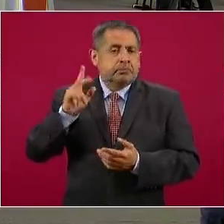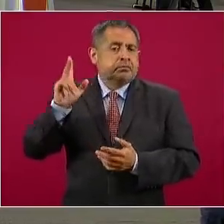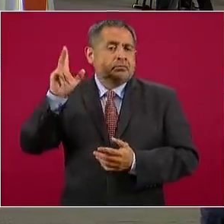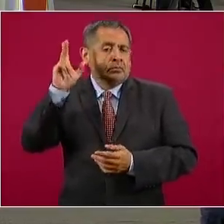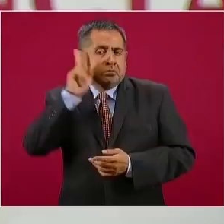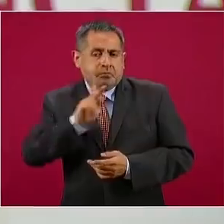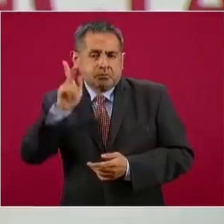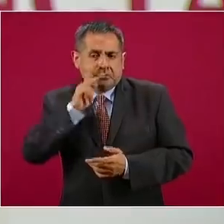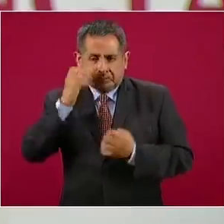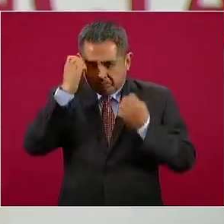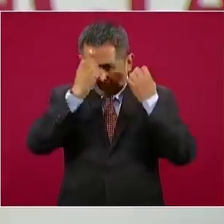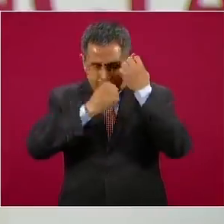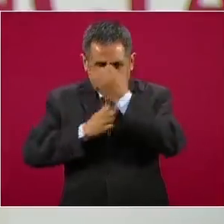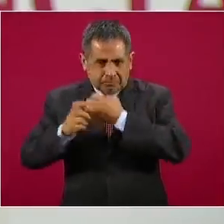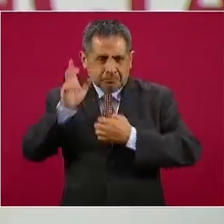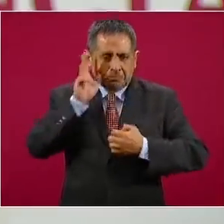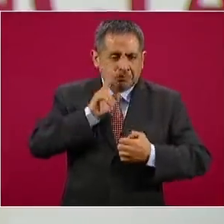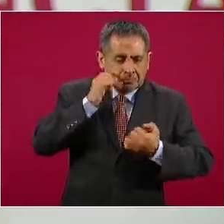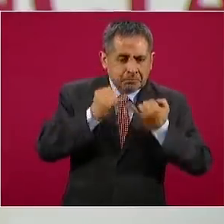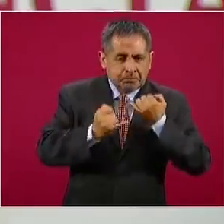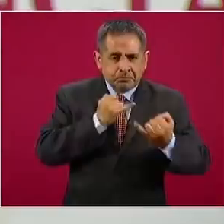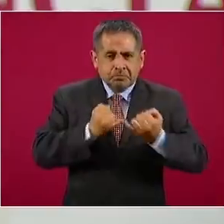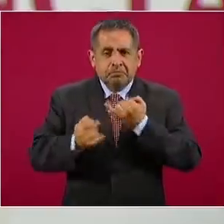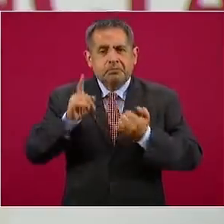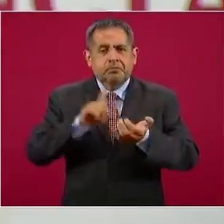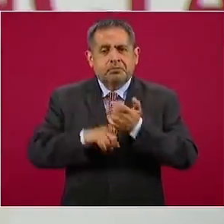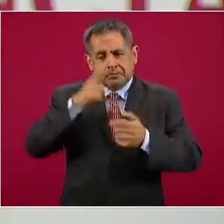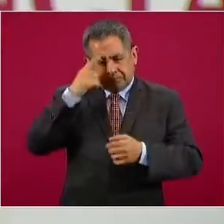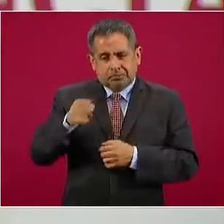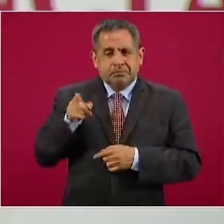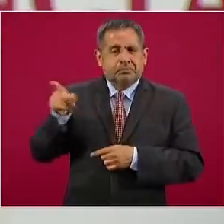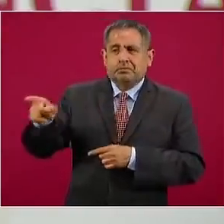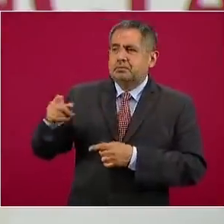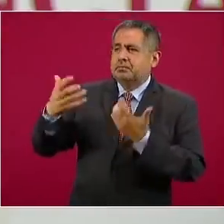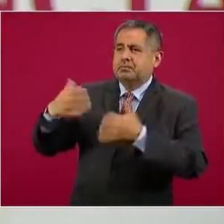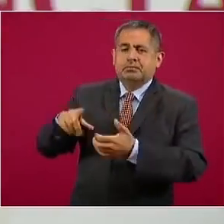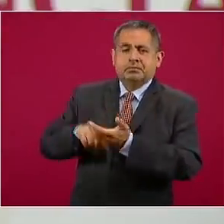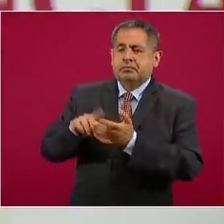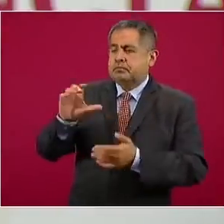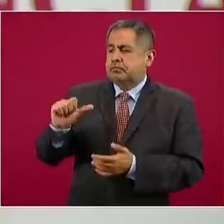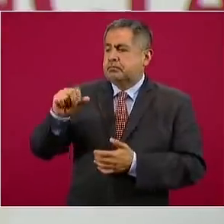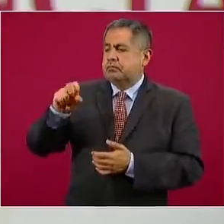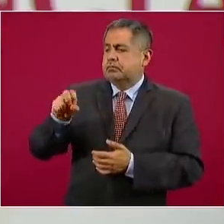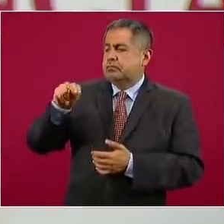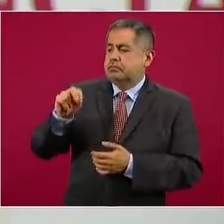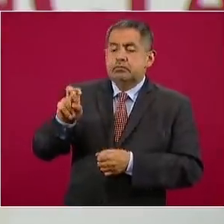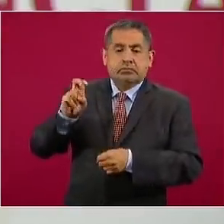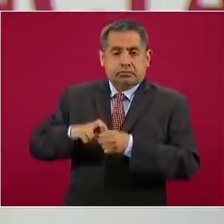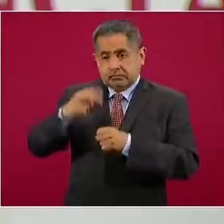de ensayos clínicos de la vacuna candidata de CanSino Biologics en México.